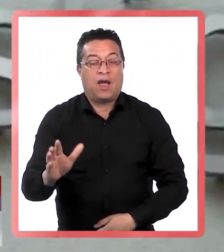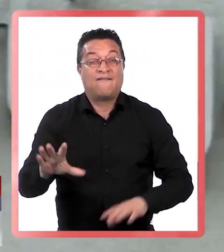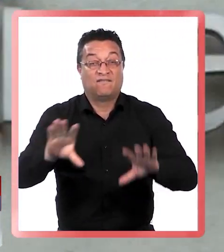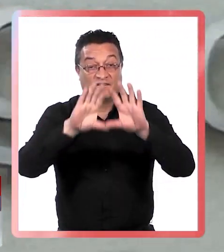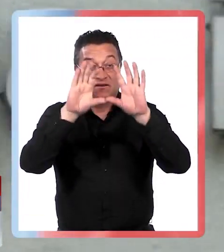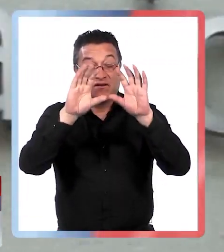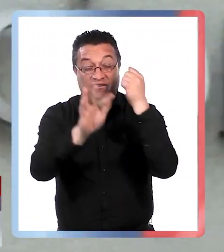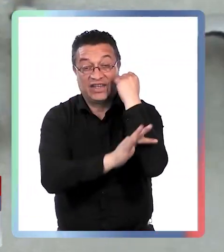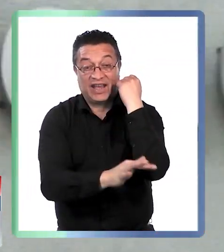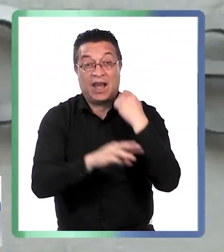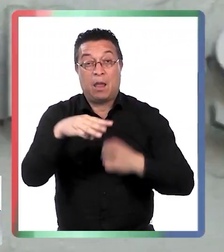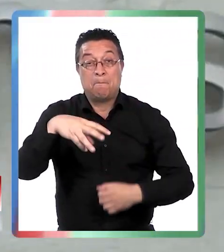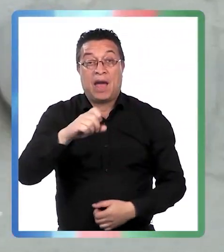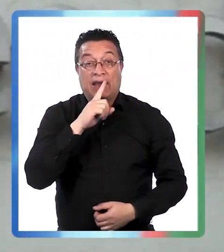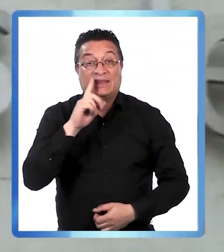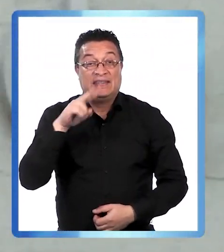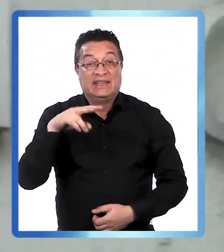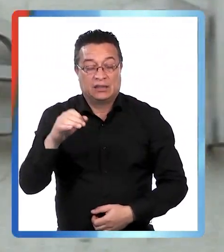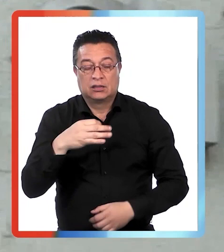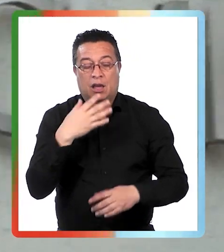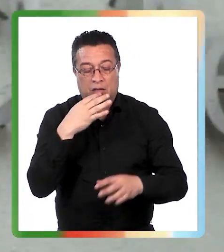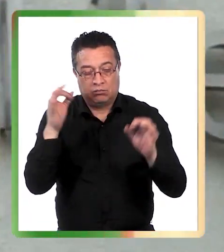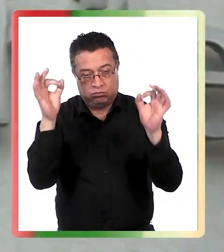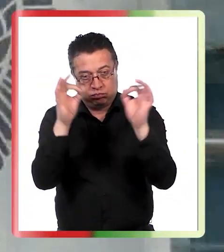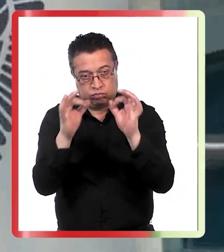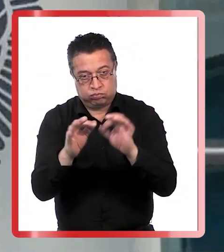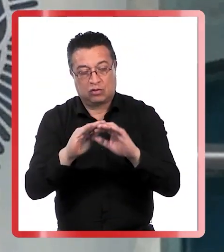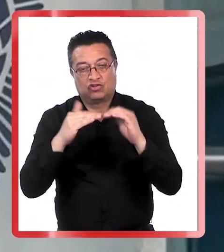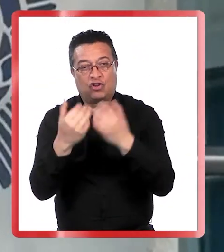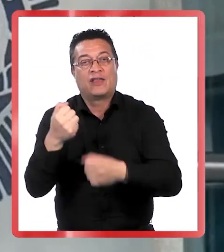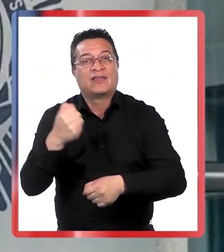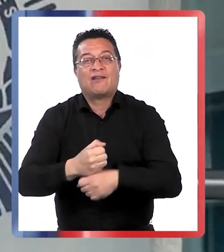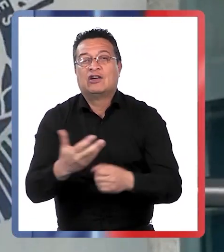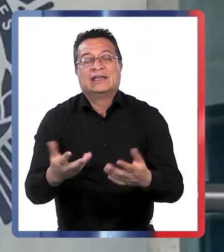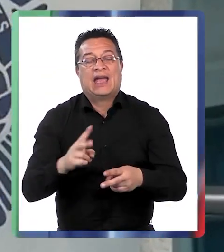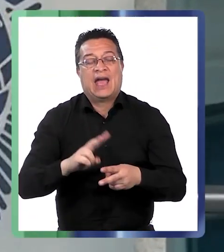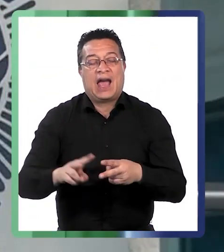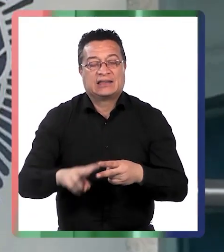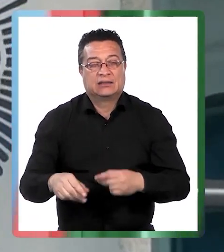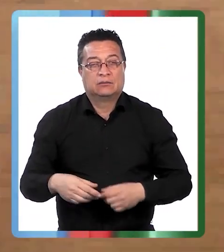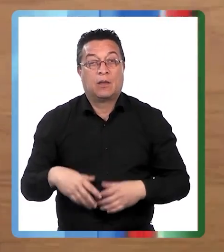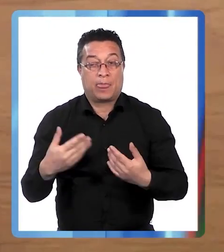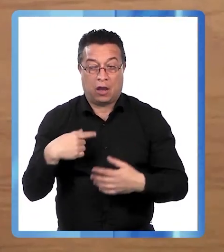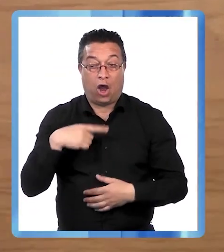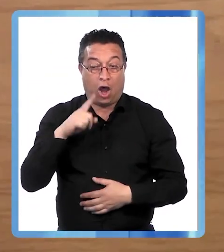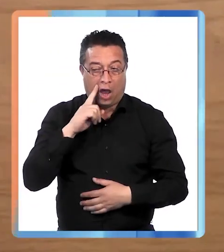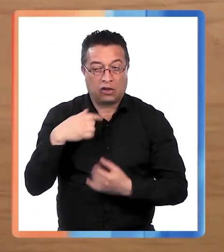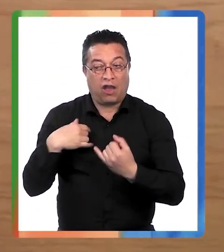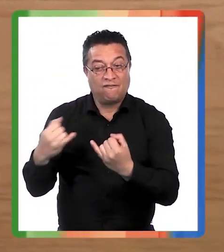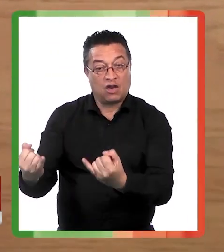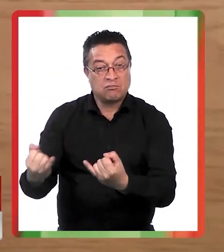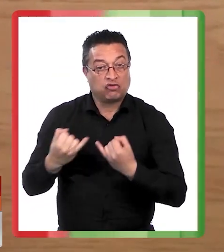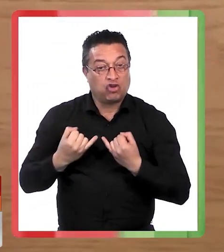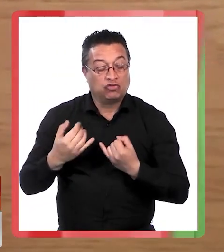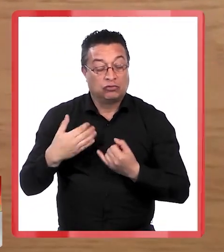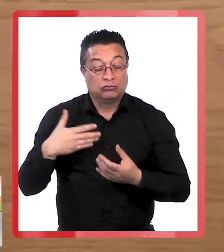por el fiscal Francisco Martínez quien entregó más antecedentes del trabajo que están llevando a cabo se recibe información